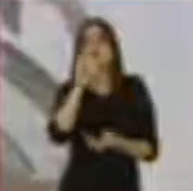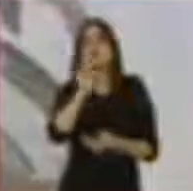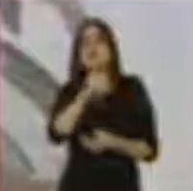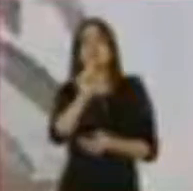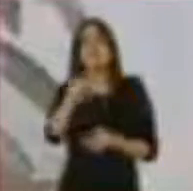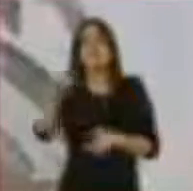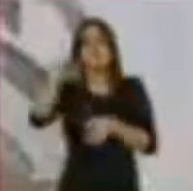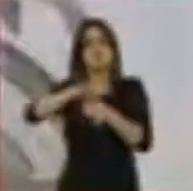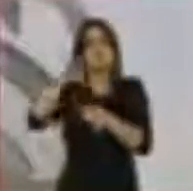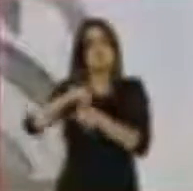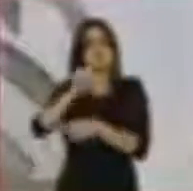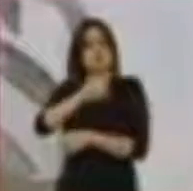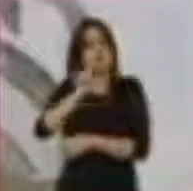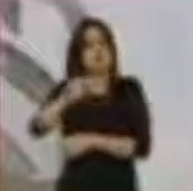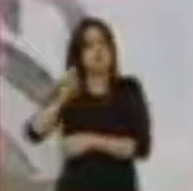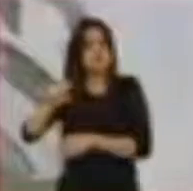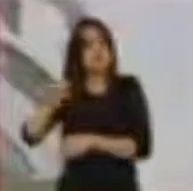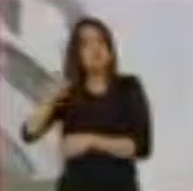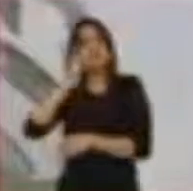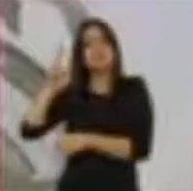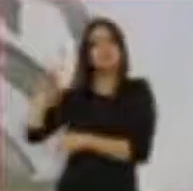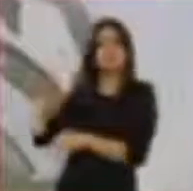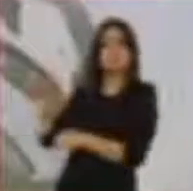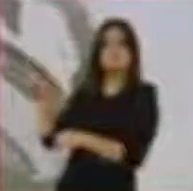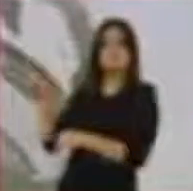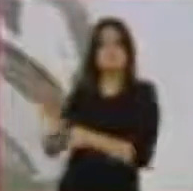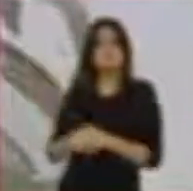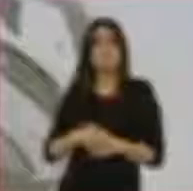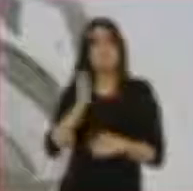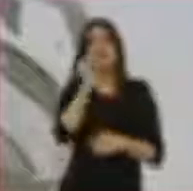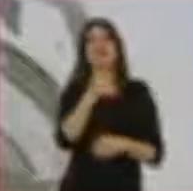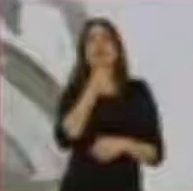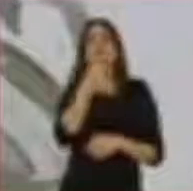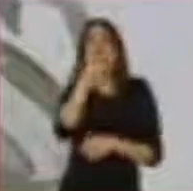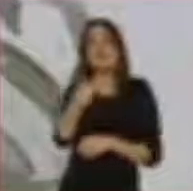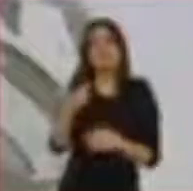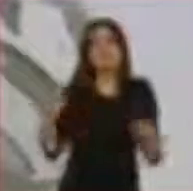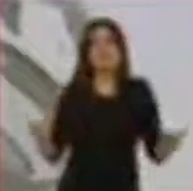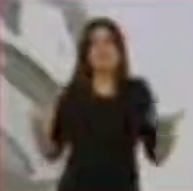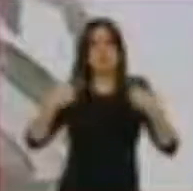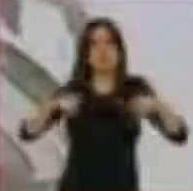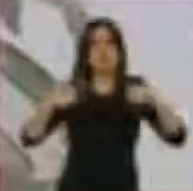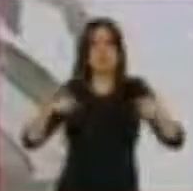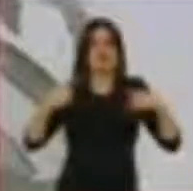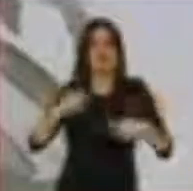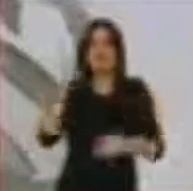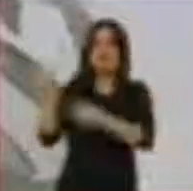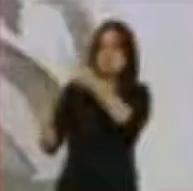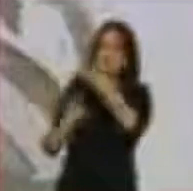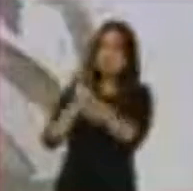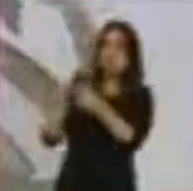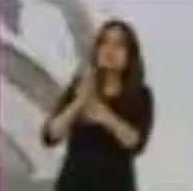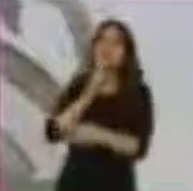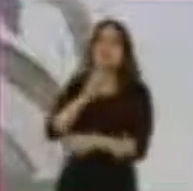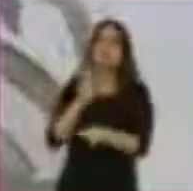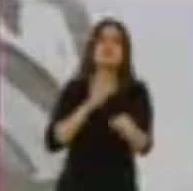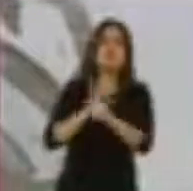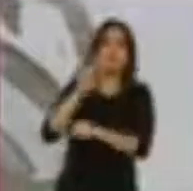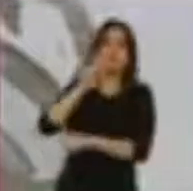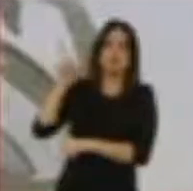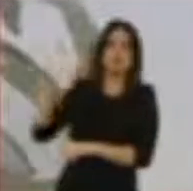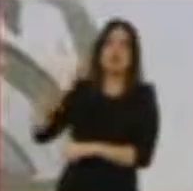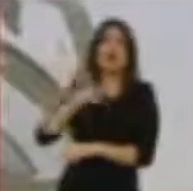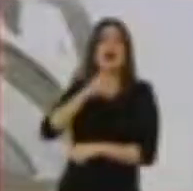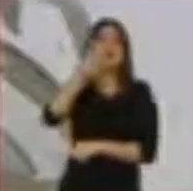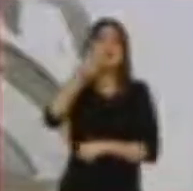veamos digamos como como se que que es lo que dice este cambio en la ley que con un modelo que teníamos